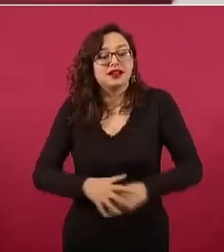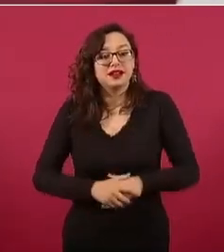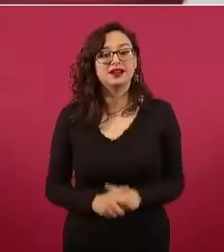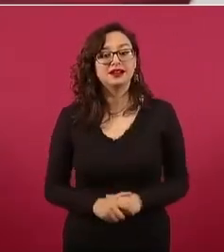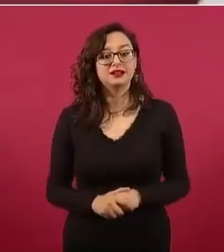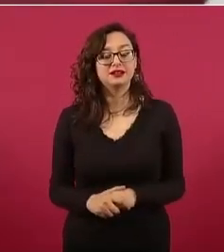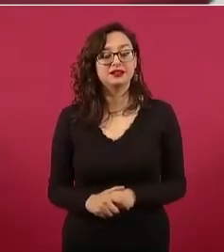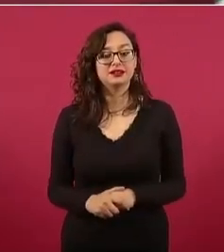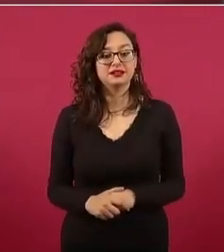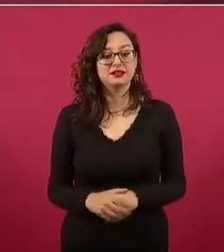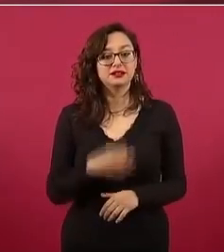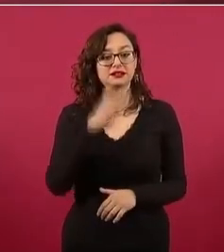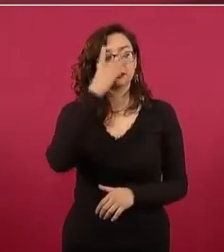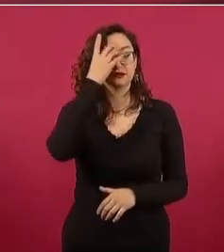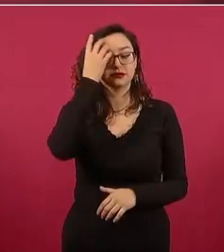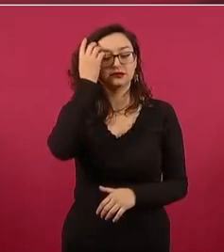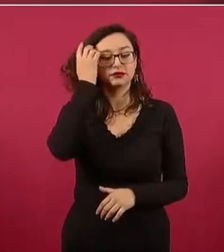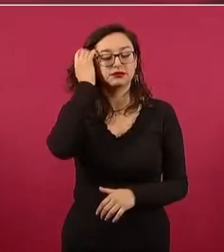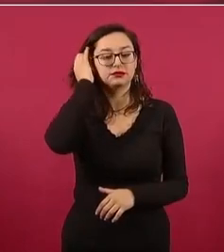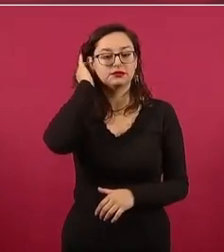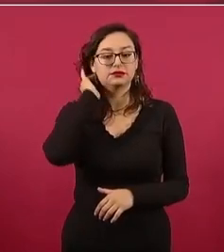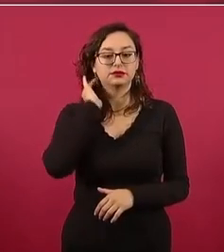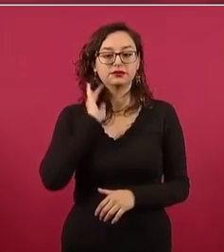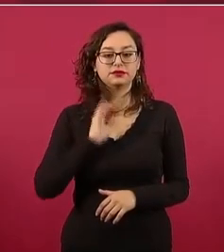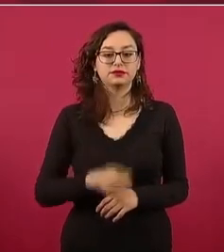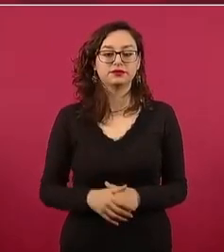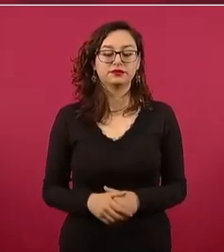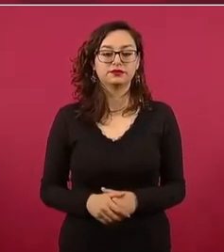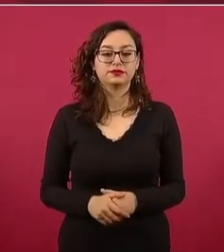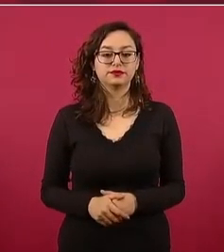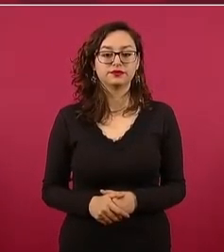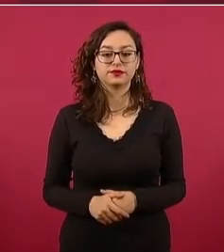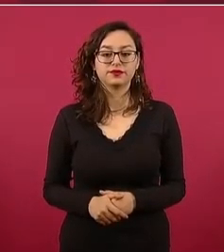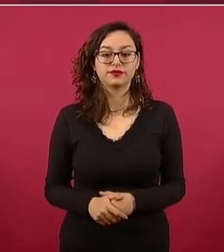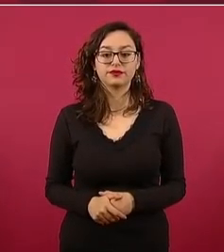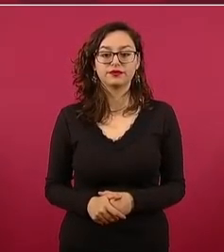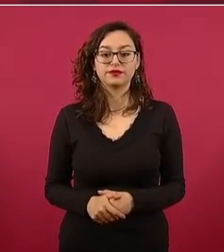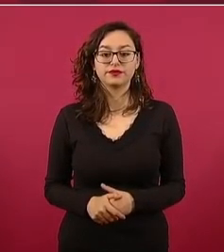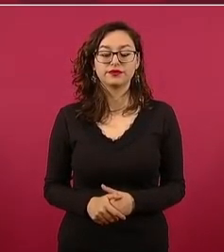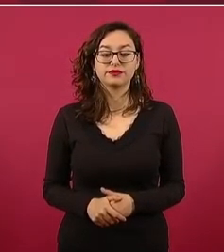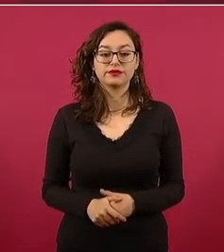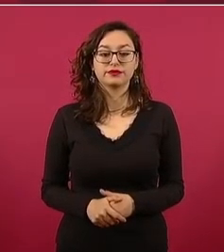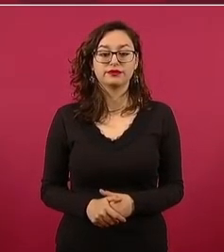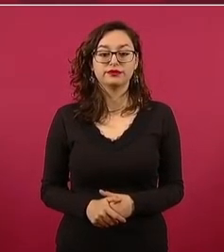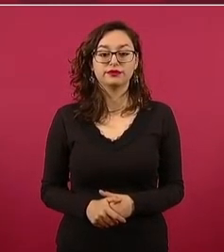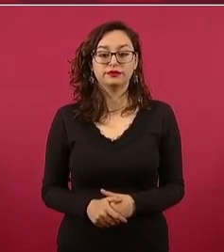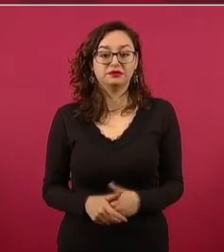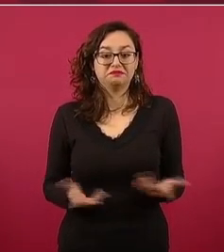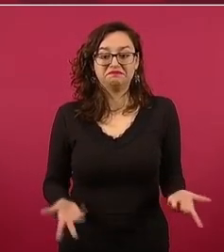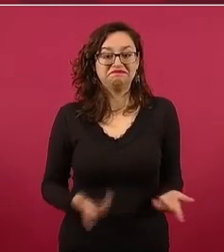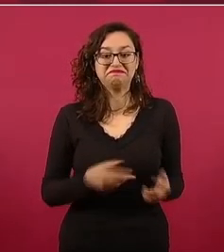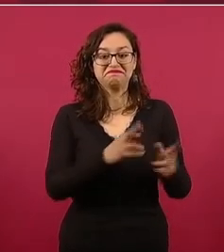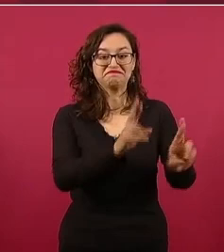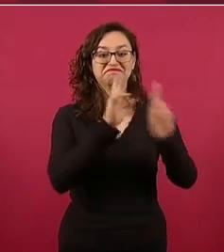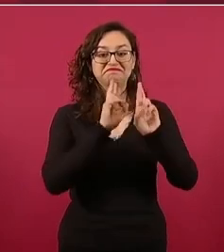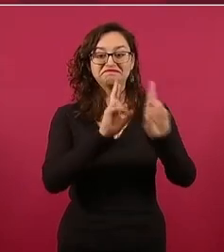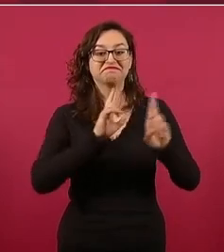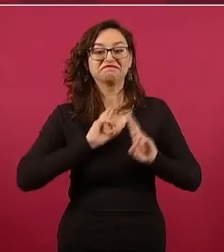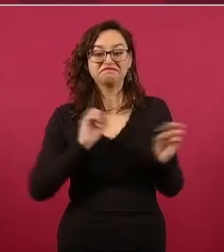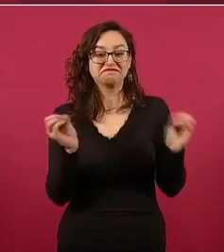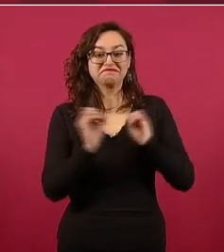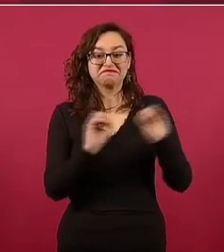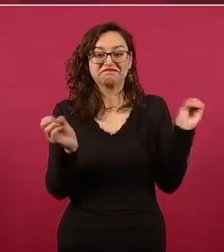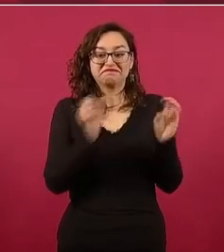no es así desgraciadamente